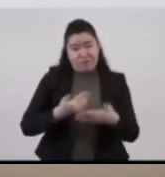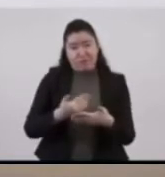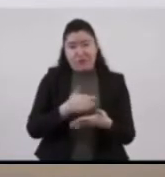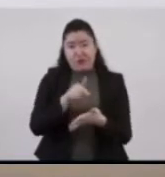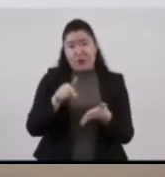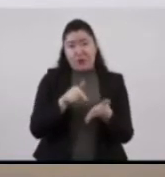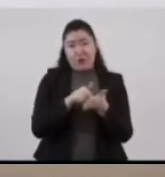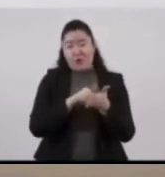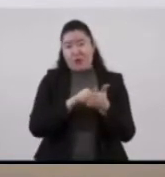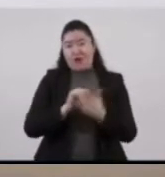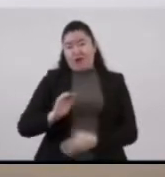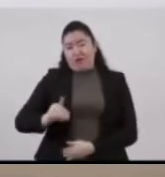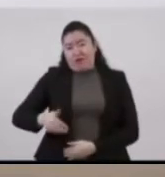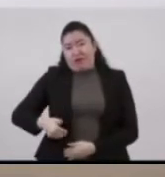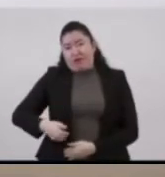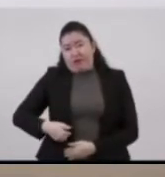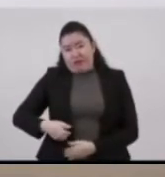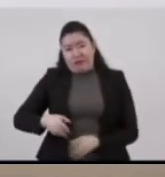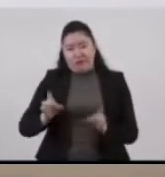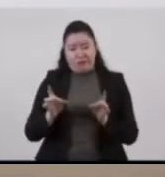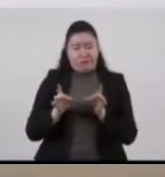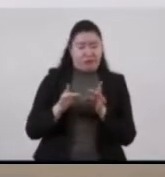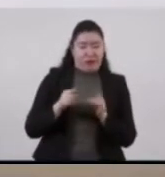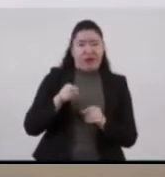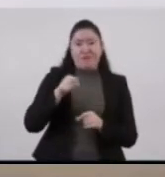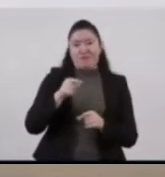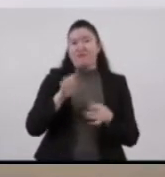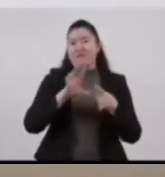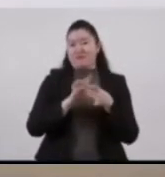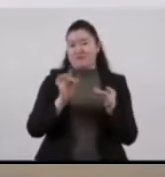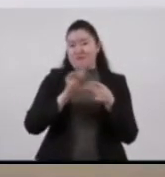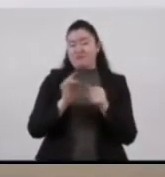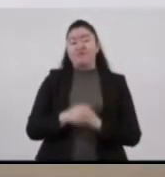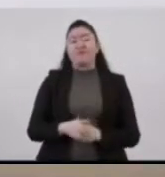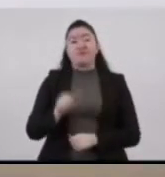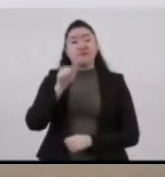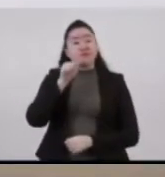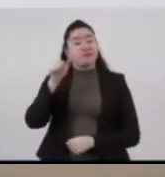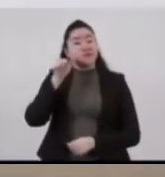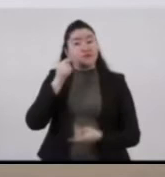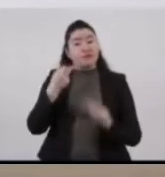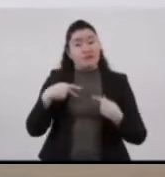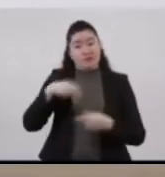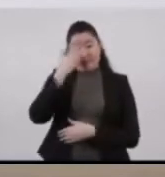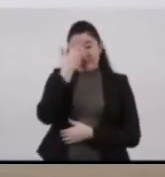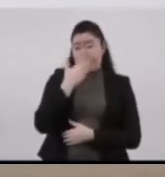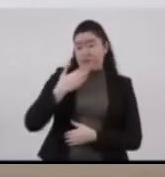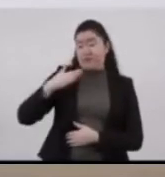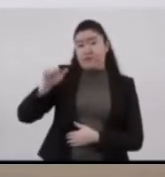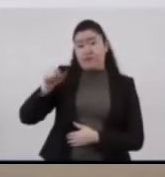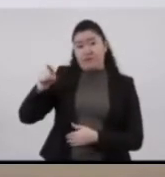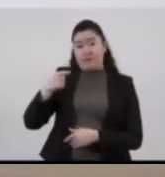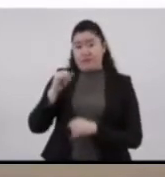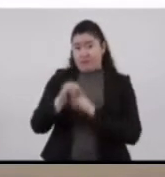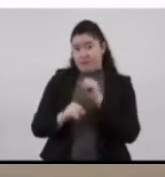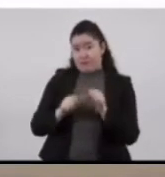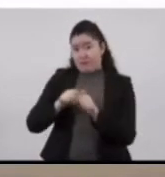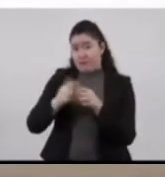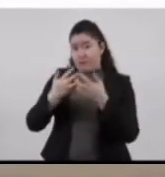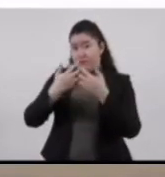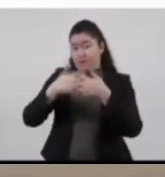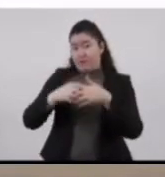la zona del incidente. El día de ayer, los especialistas internacionales de la empresa DNB completaron